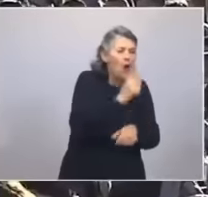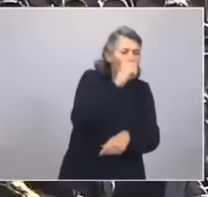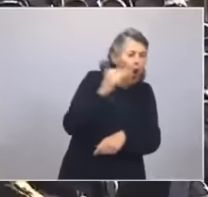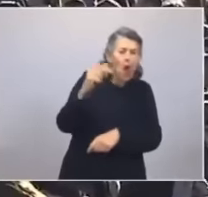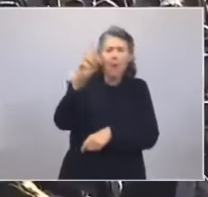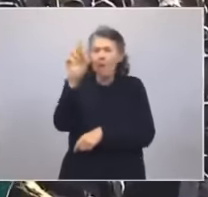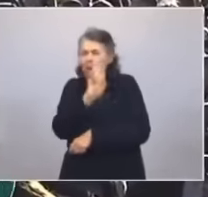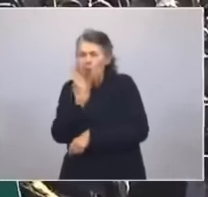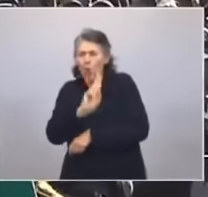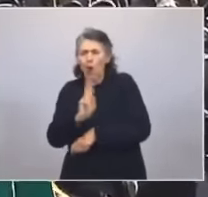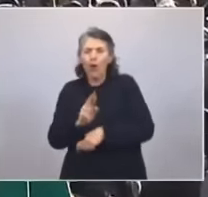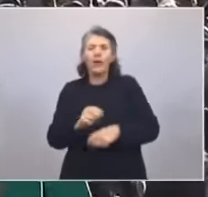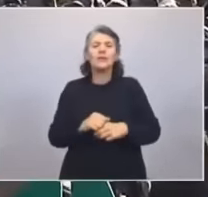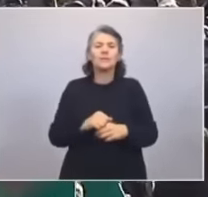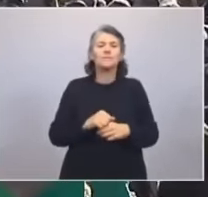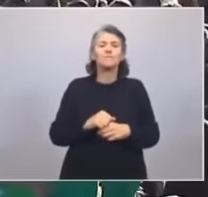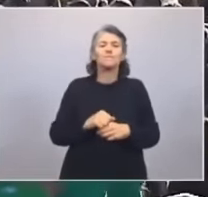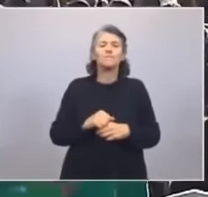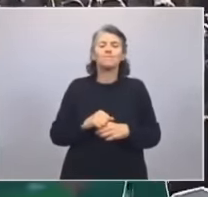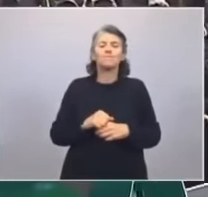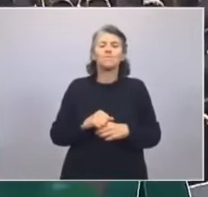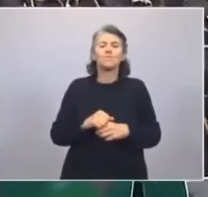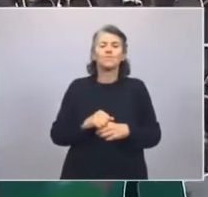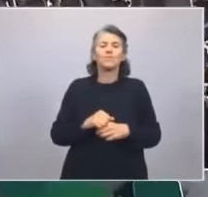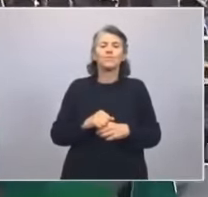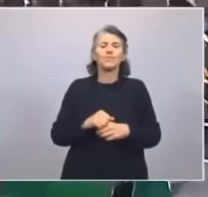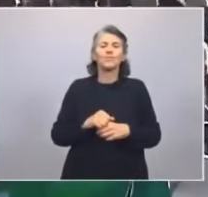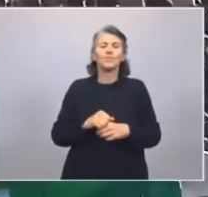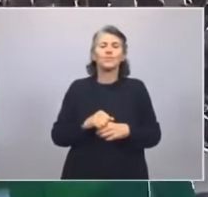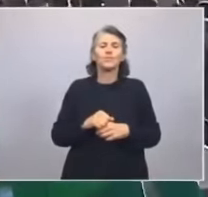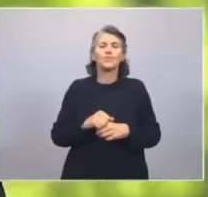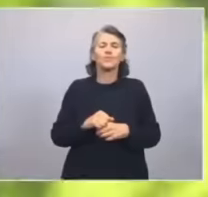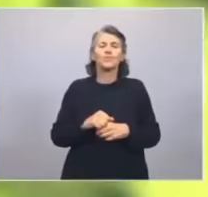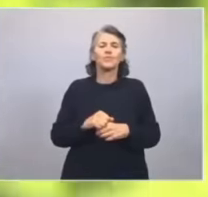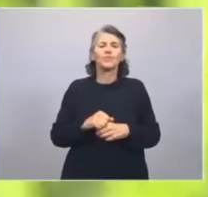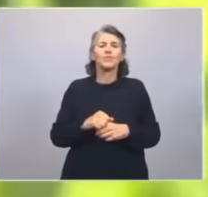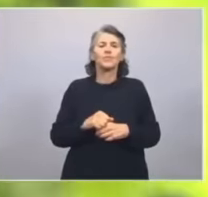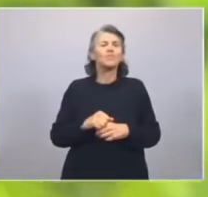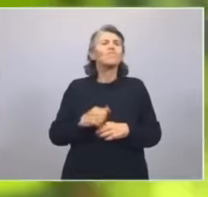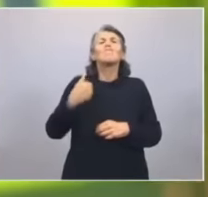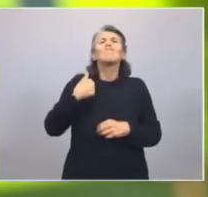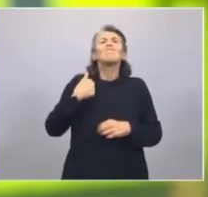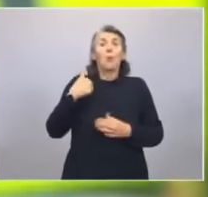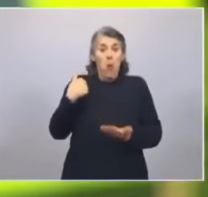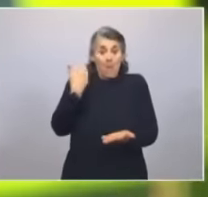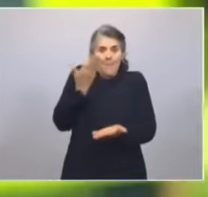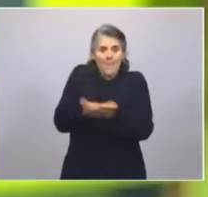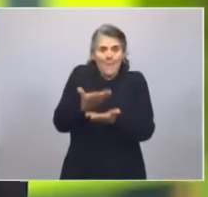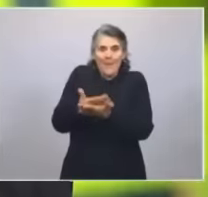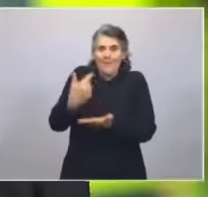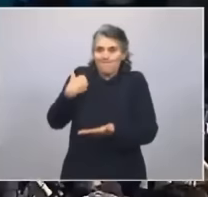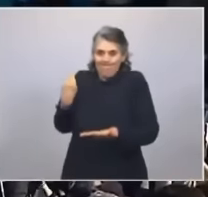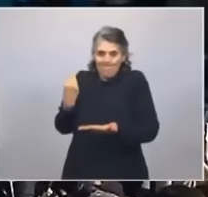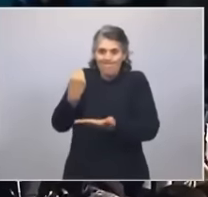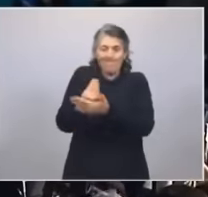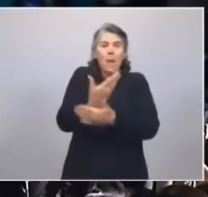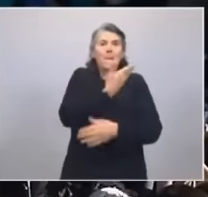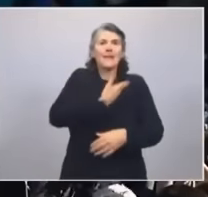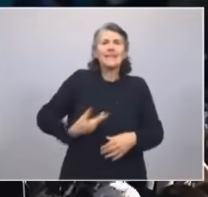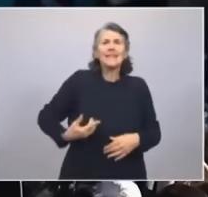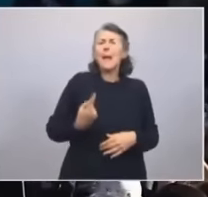que nuestro primer compromiso, nuestro primer acuerdo